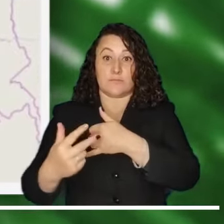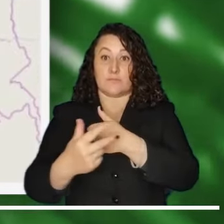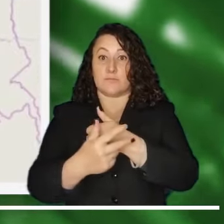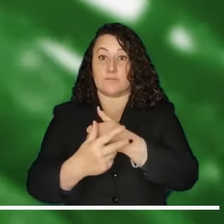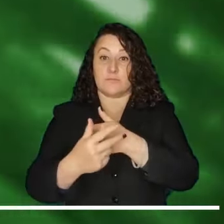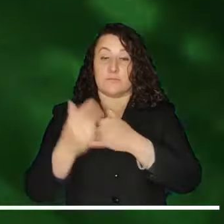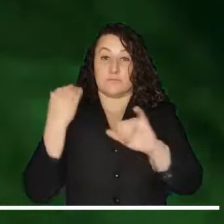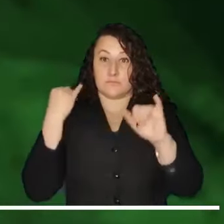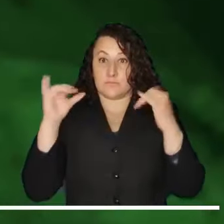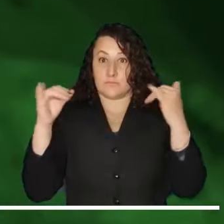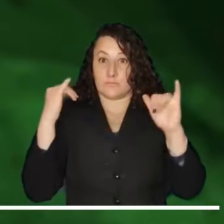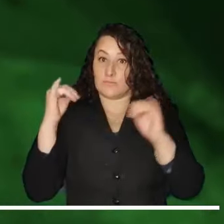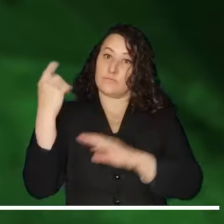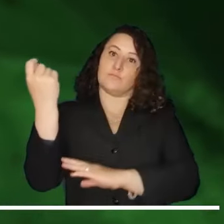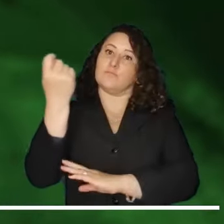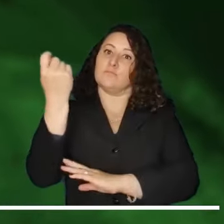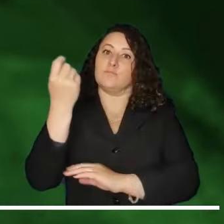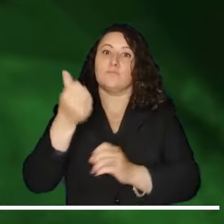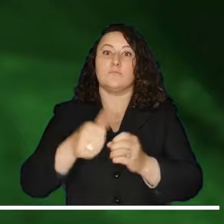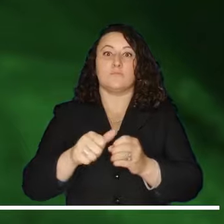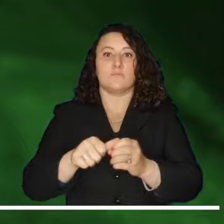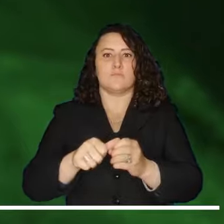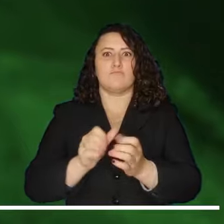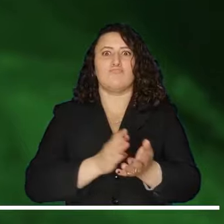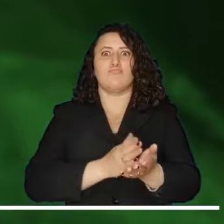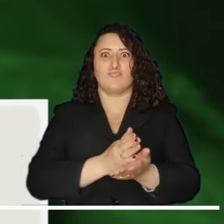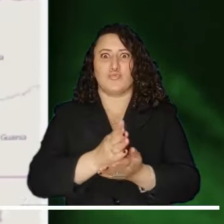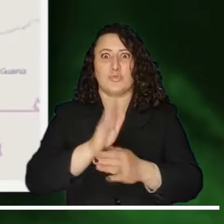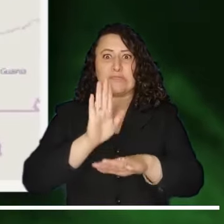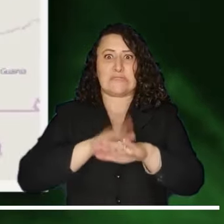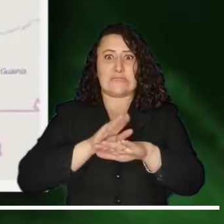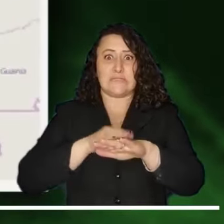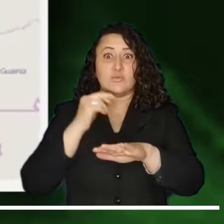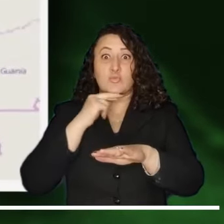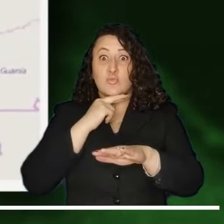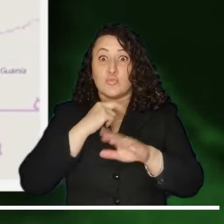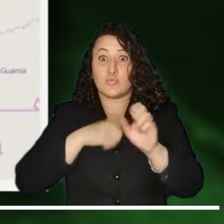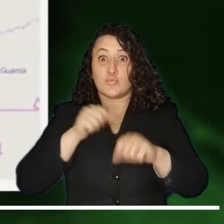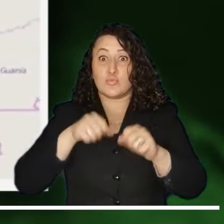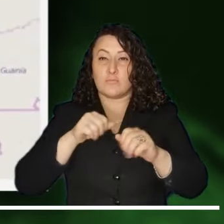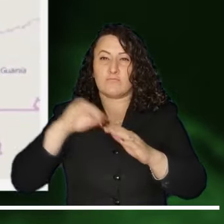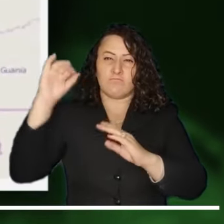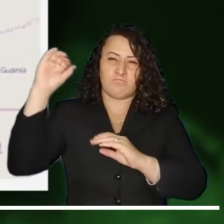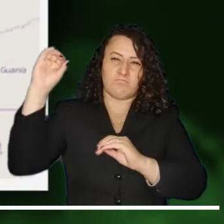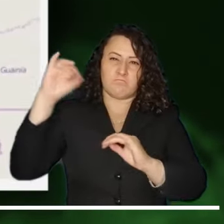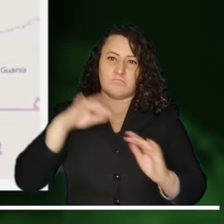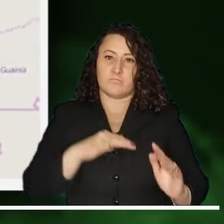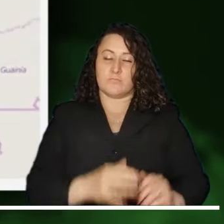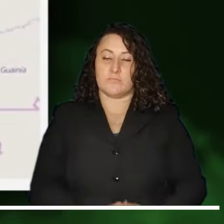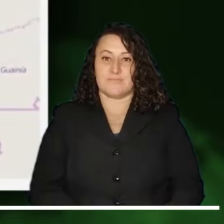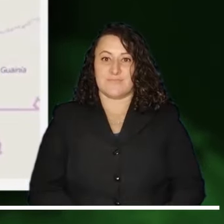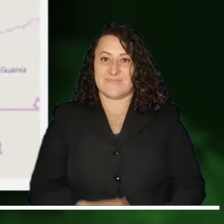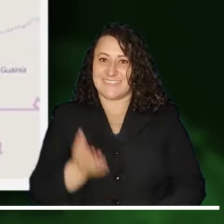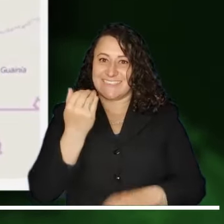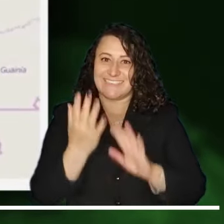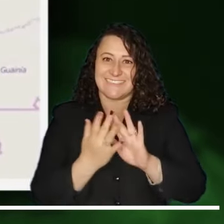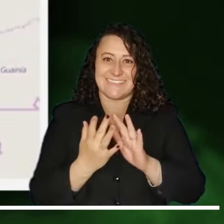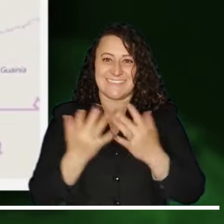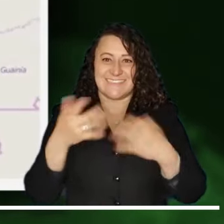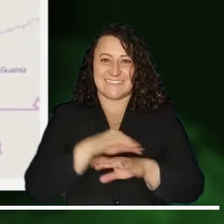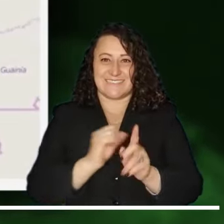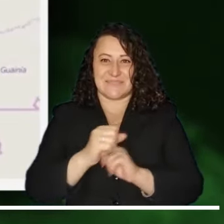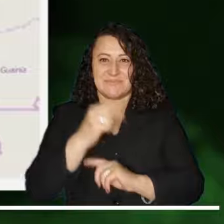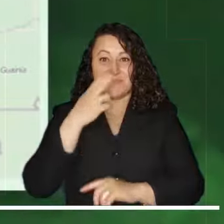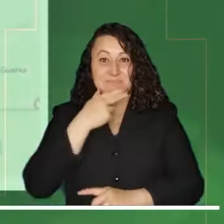En el Caribe, el Pacífico, los Andes, Casanare, Meta y Arauca persiste la alerta roja por probables